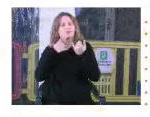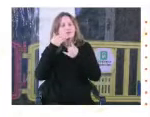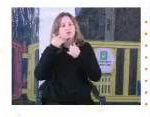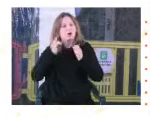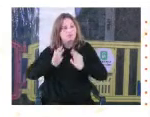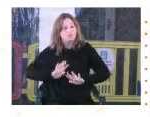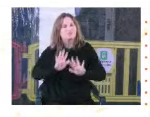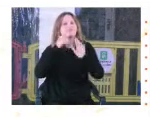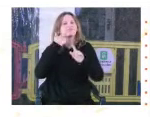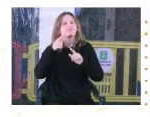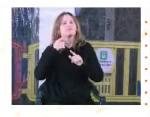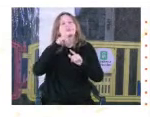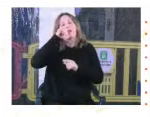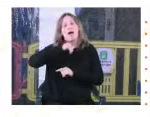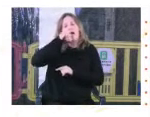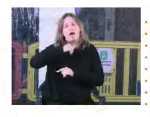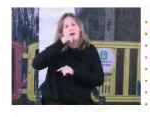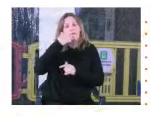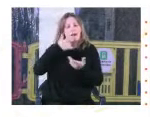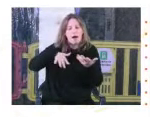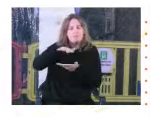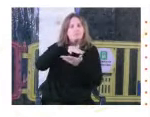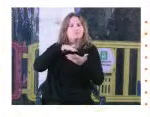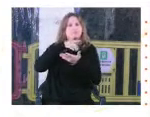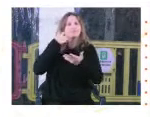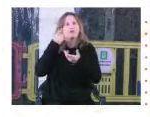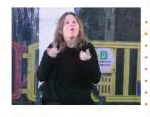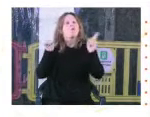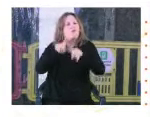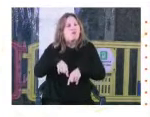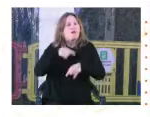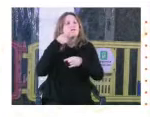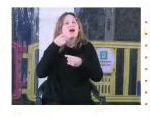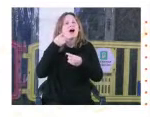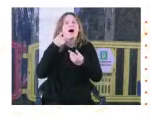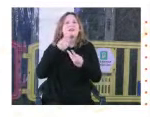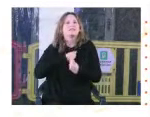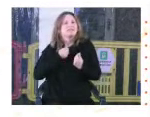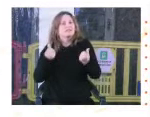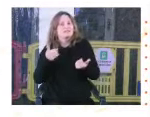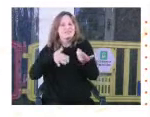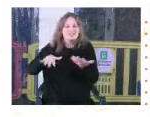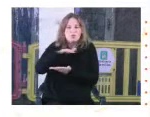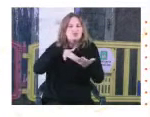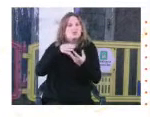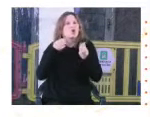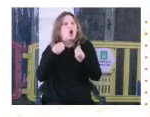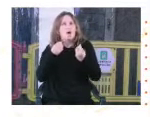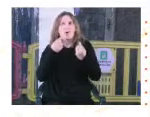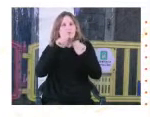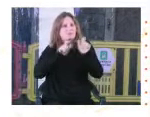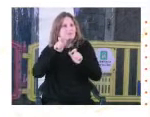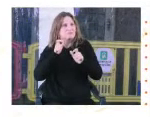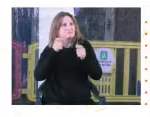construyó un relato para cada caso que lo que busca es recrear las diferentes circunstancias de los hechos de desaparición o de